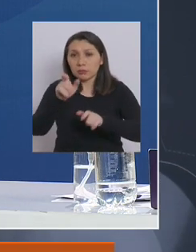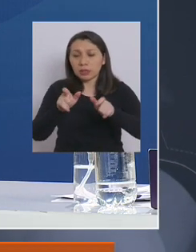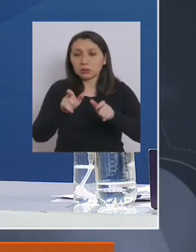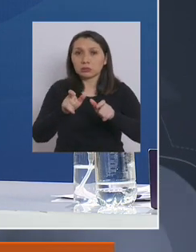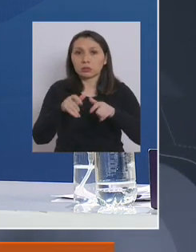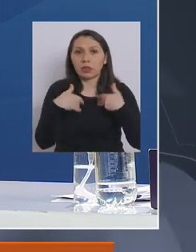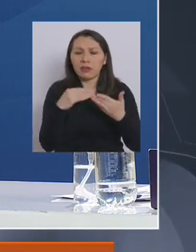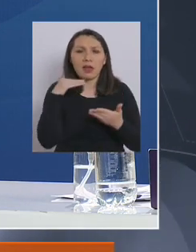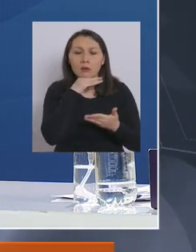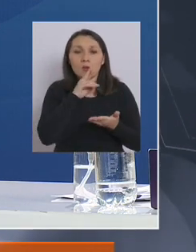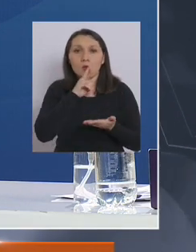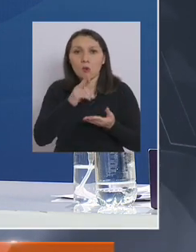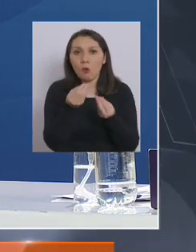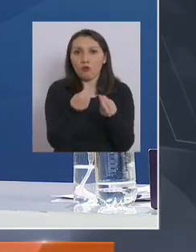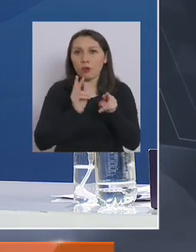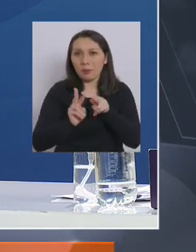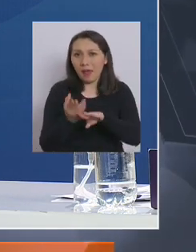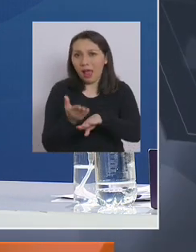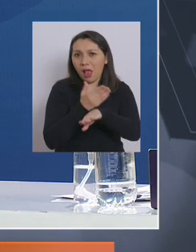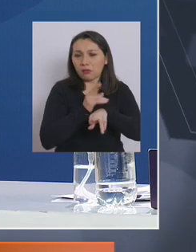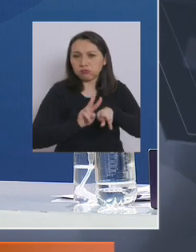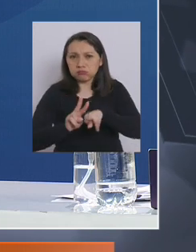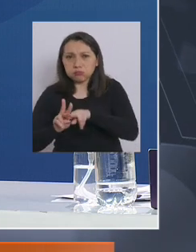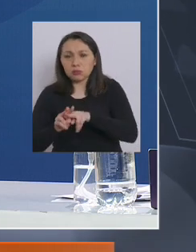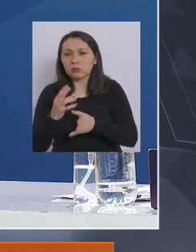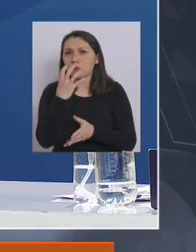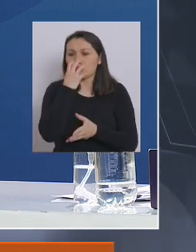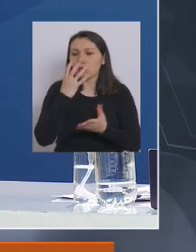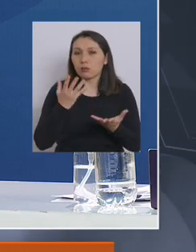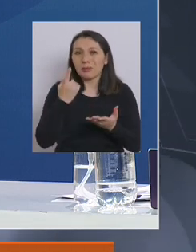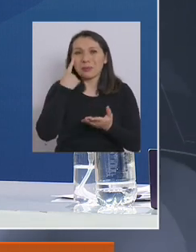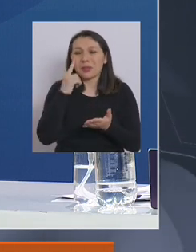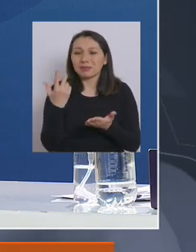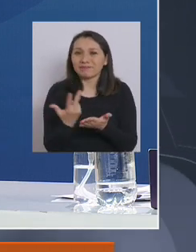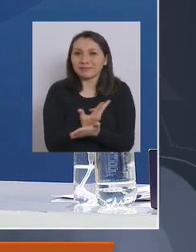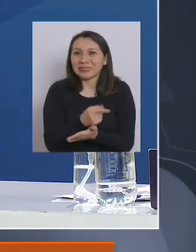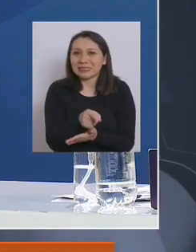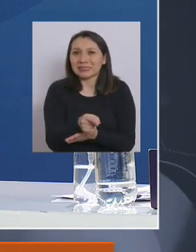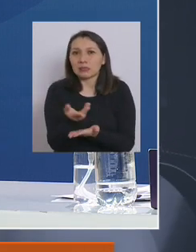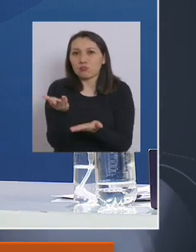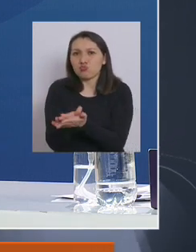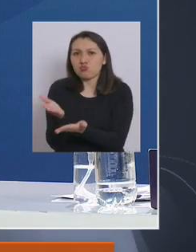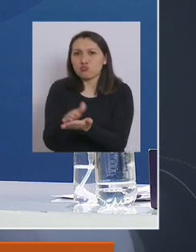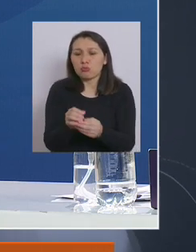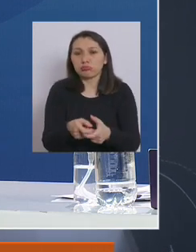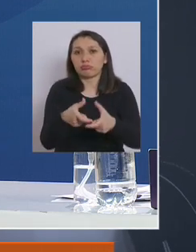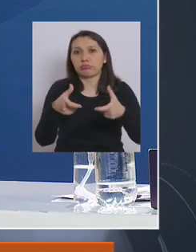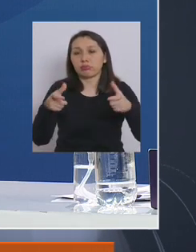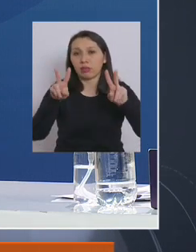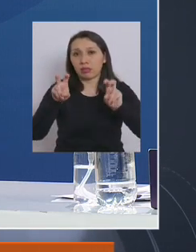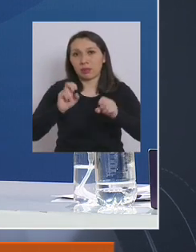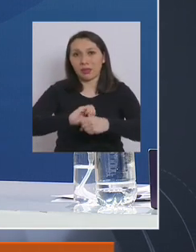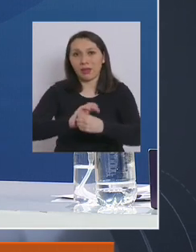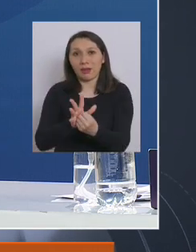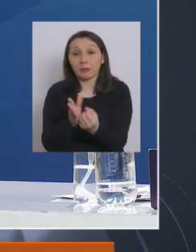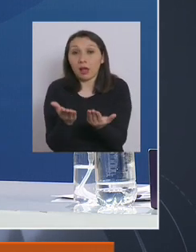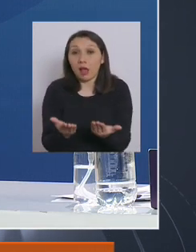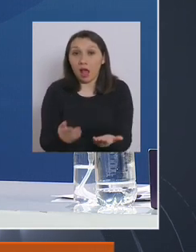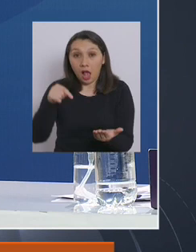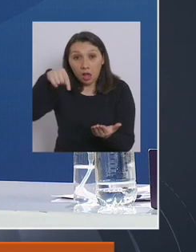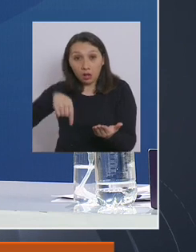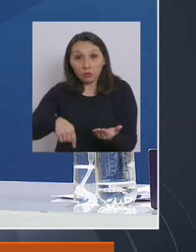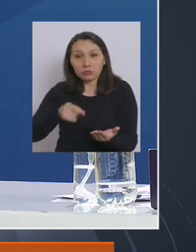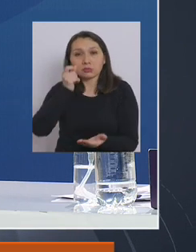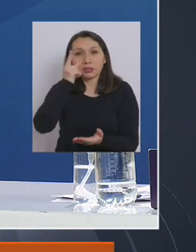pudimos dar respuesta gracias a una buena preparación y también, desgraciadamente, un aumento en el número de fallecidos producto de COVID. Hoy día